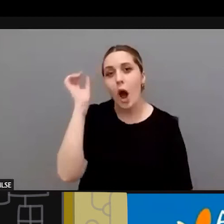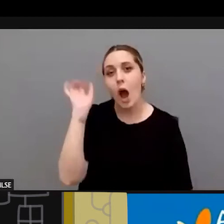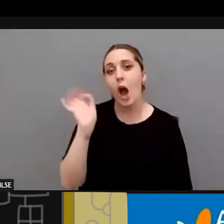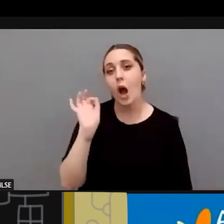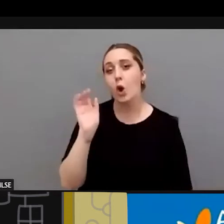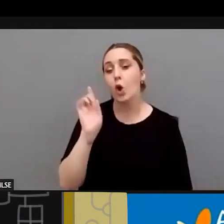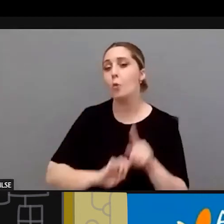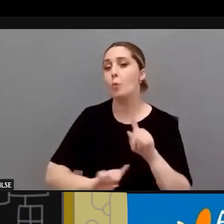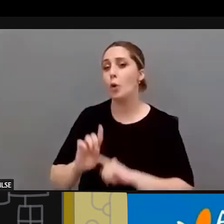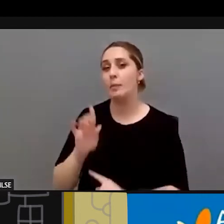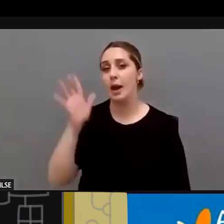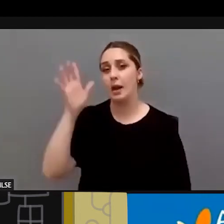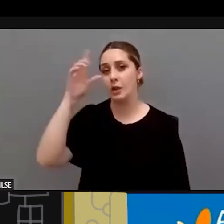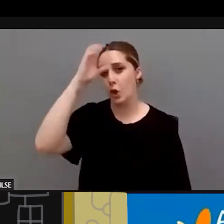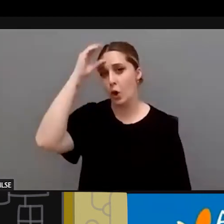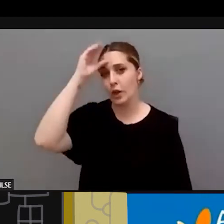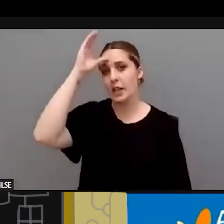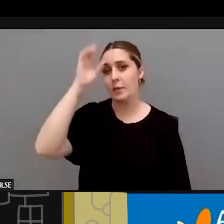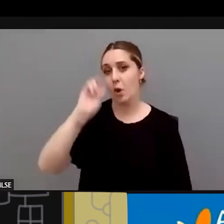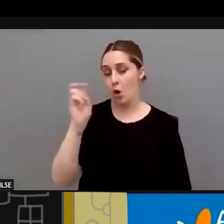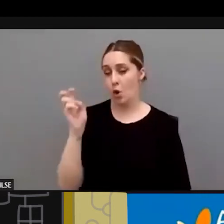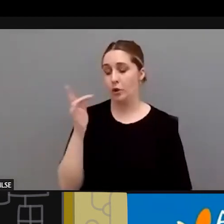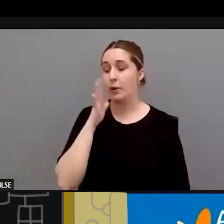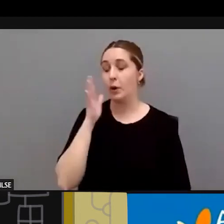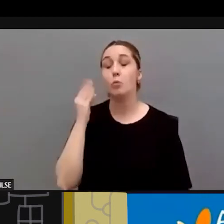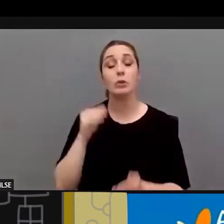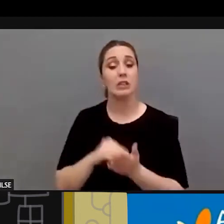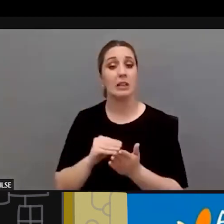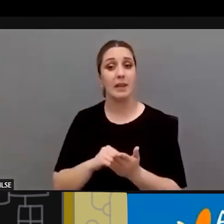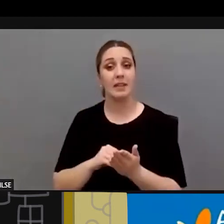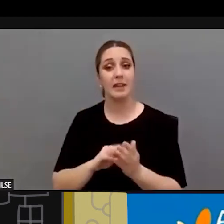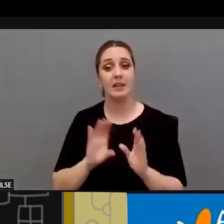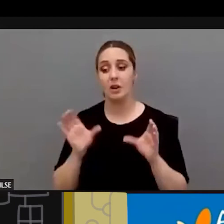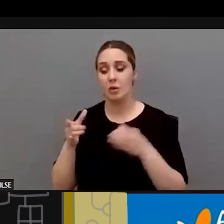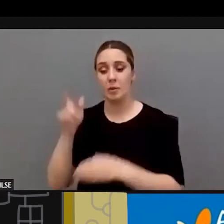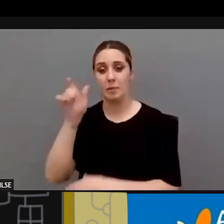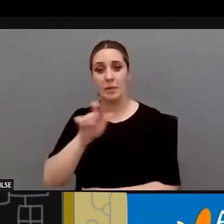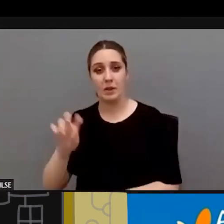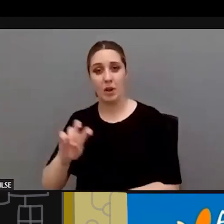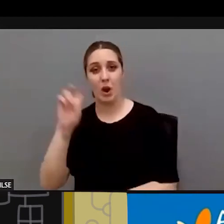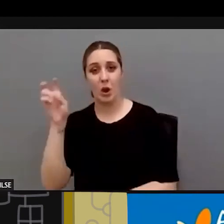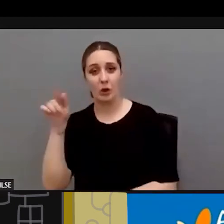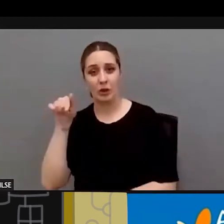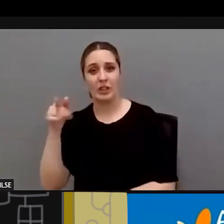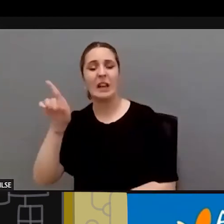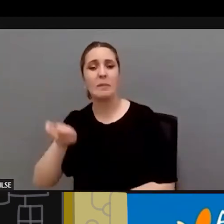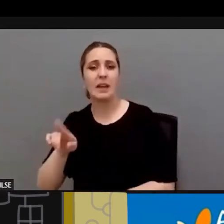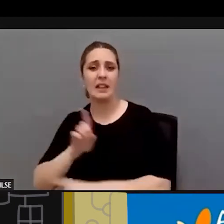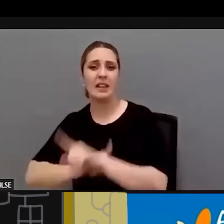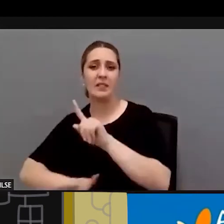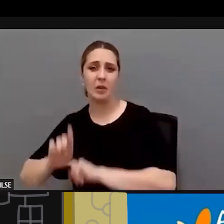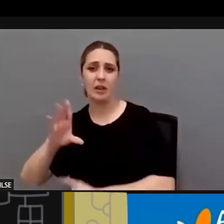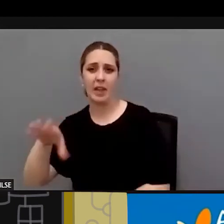de problemas cognitivos pero también muchas veces en otro grupo de personas que también tienen dificultades de